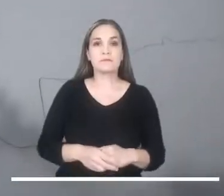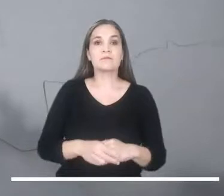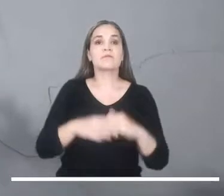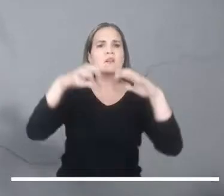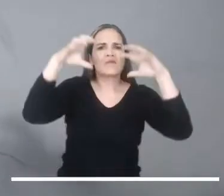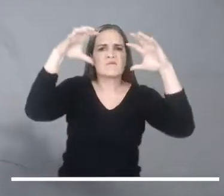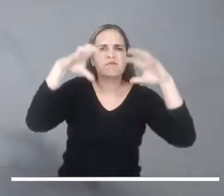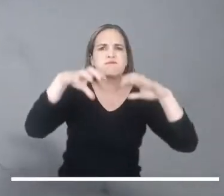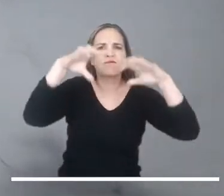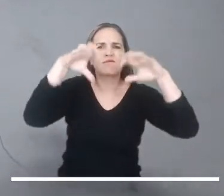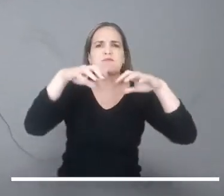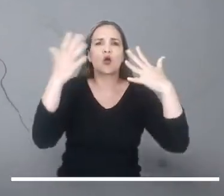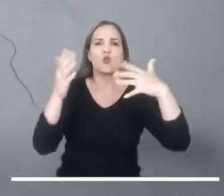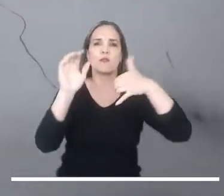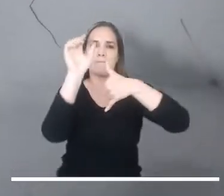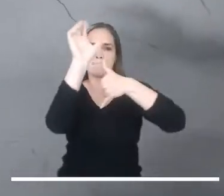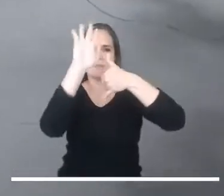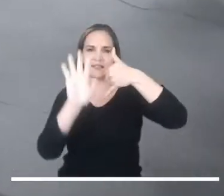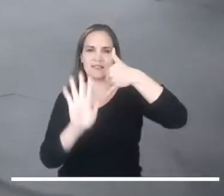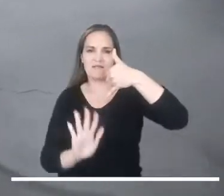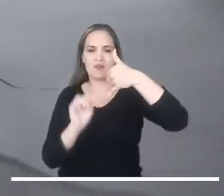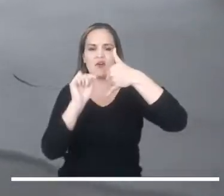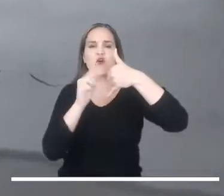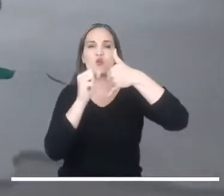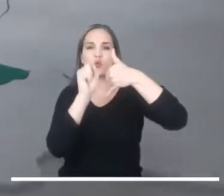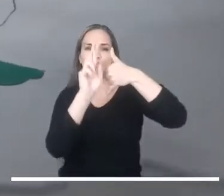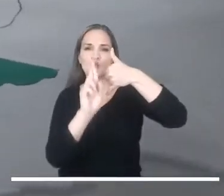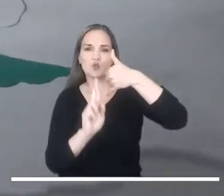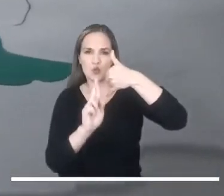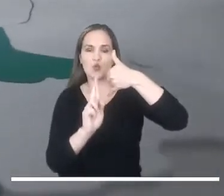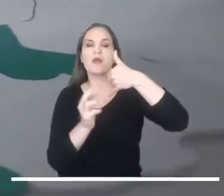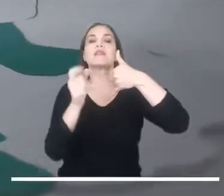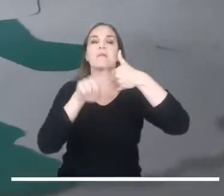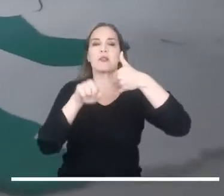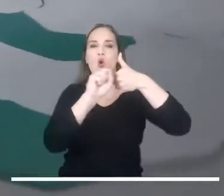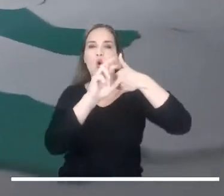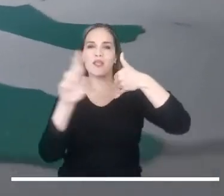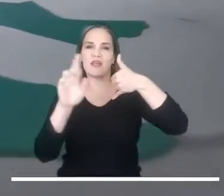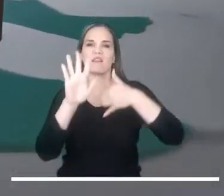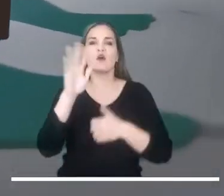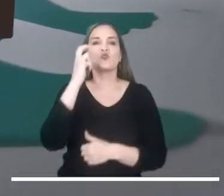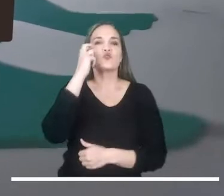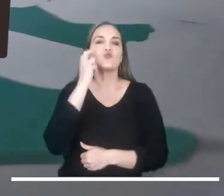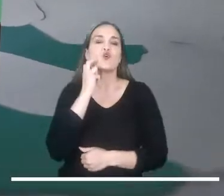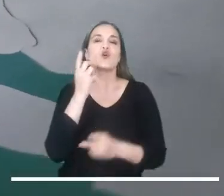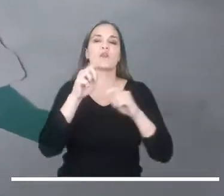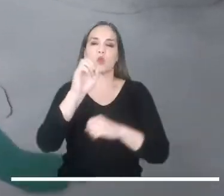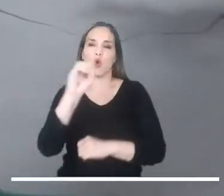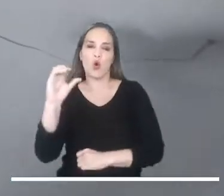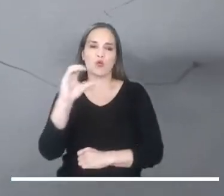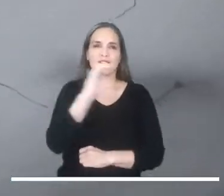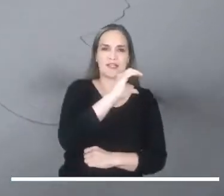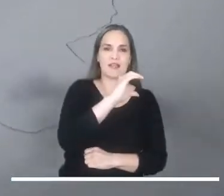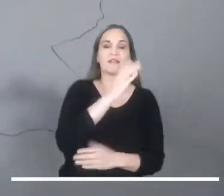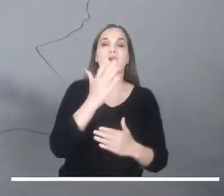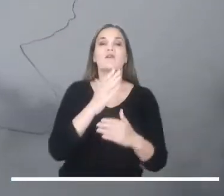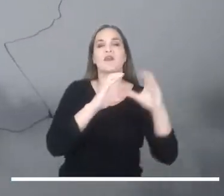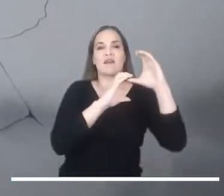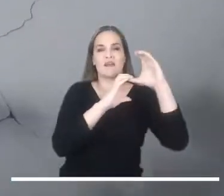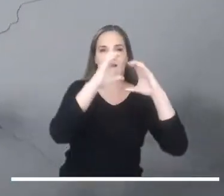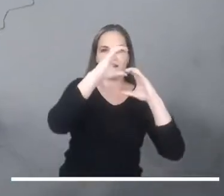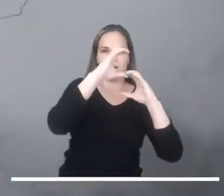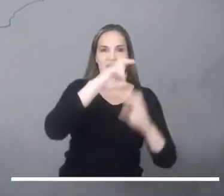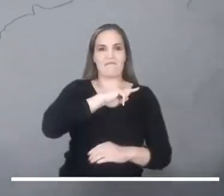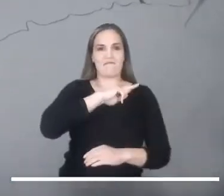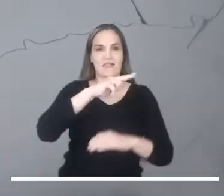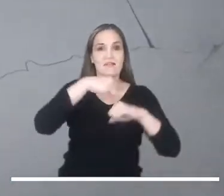precipitaciones del Pacífico se concentrarían en el sur y oriente de Chocó y en el occidente de Valle del Cauca, Cauca y Nerín.